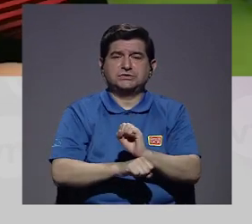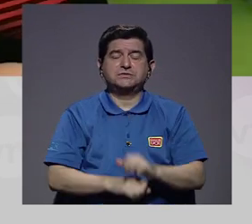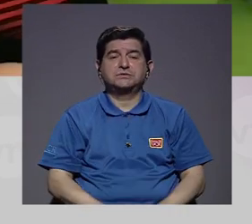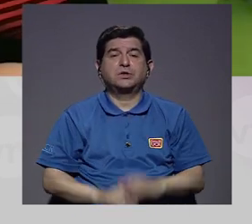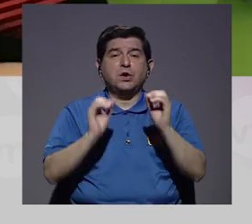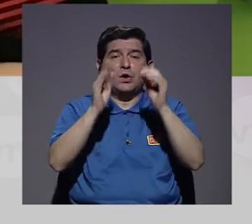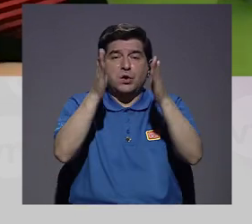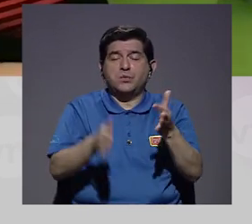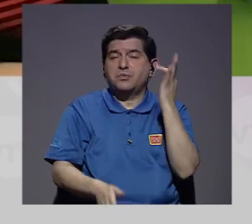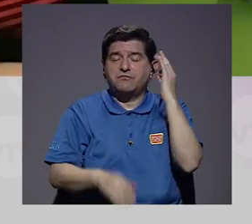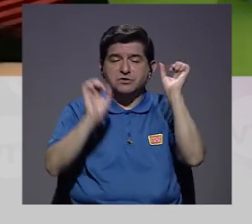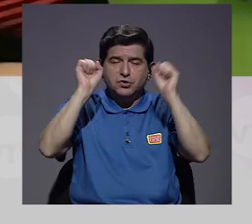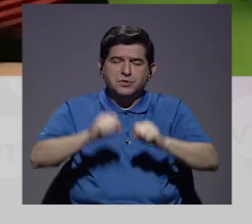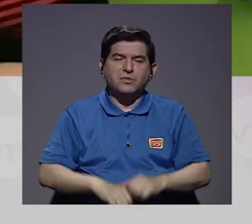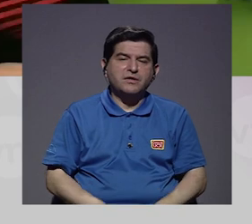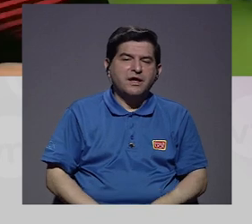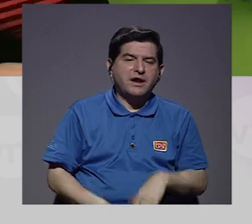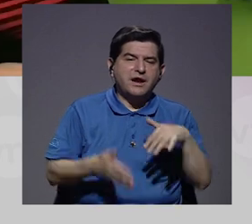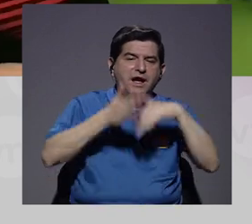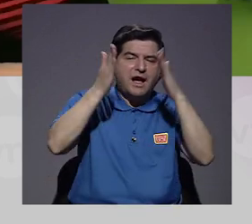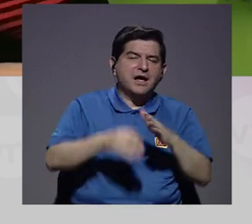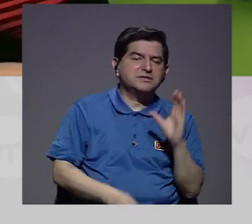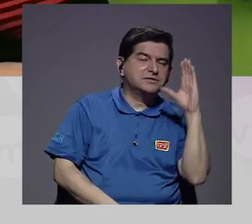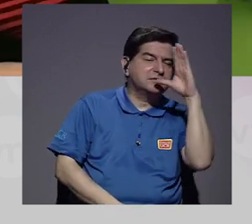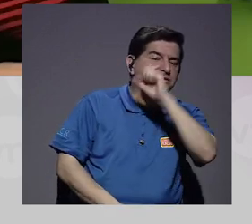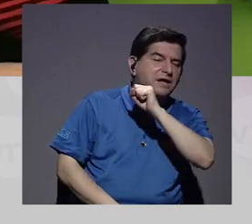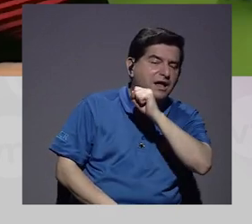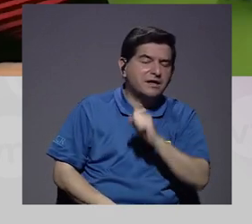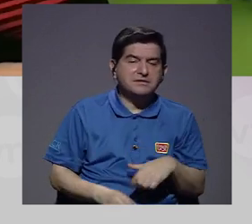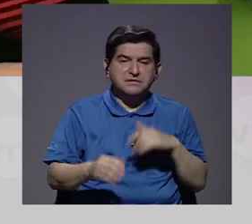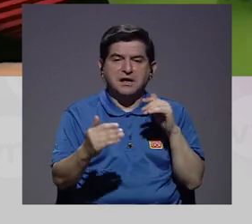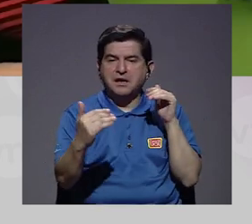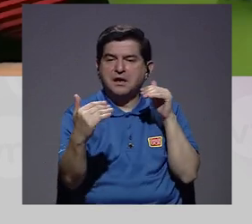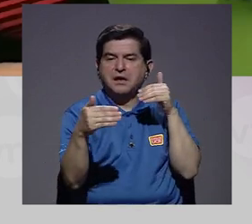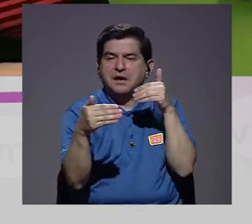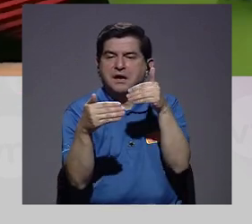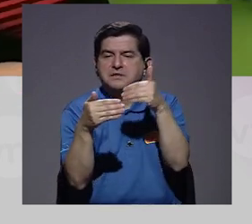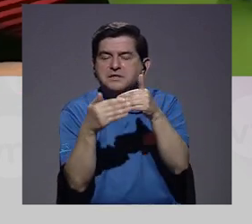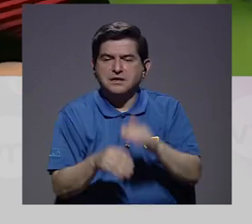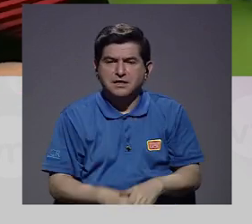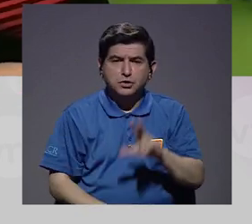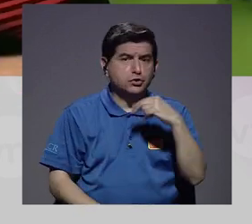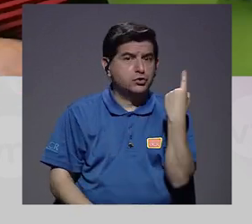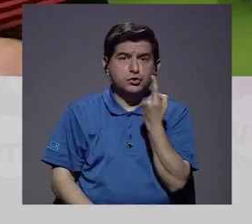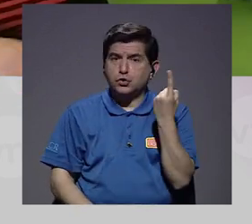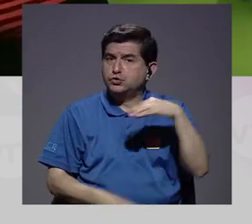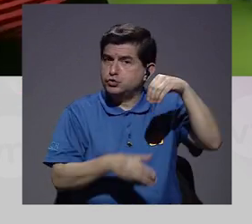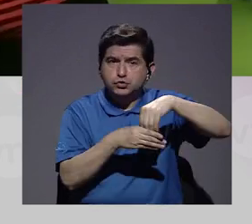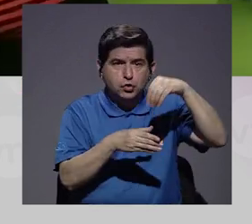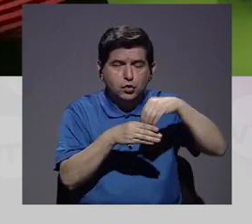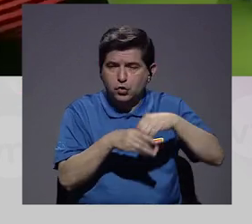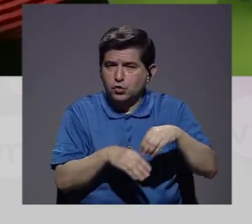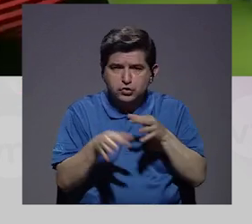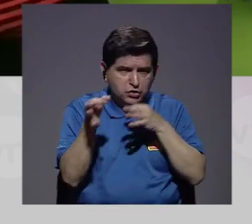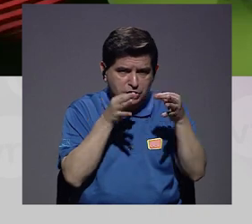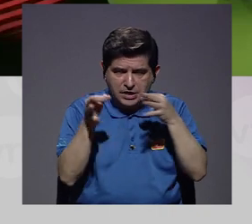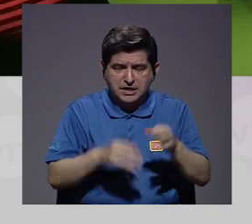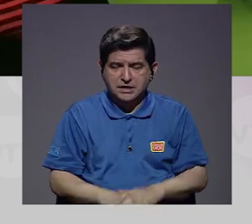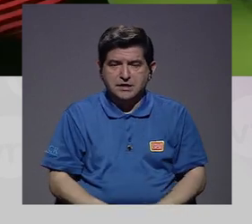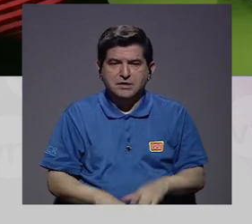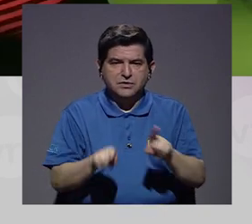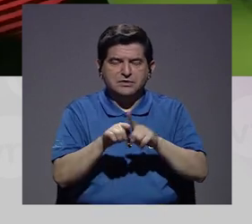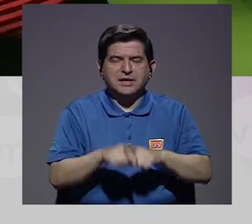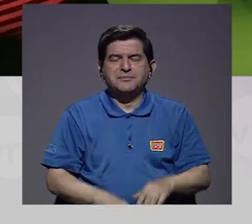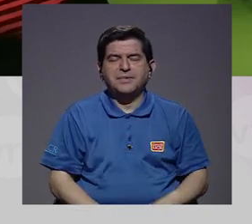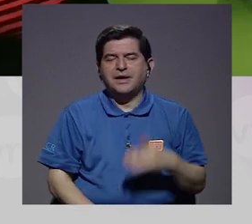escuelas, las docentes podían leer a los estudiantes y acercarse. Y no solamente explicar el contenido que no se entendía,